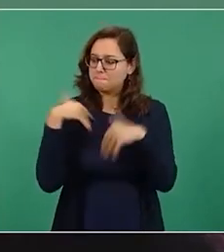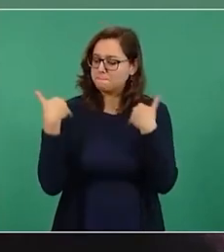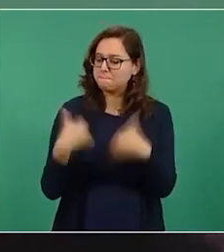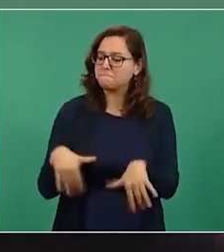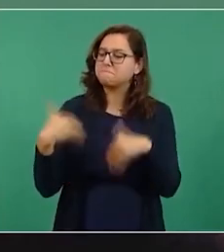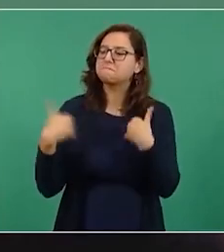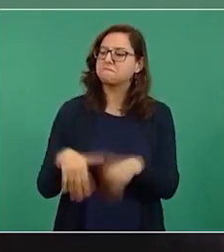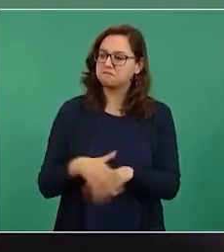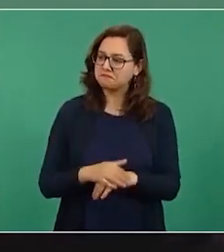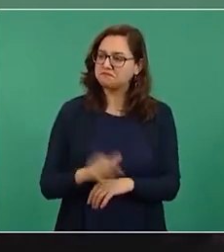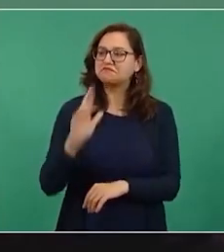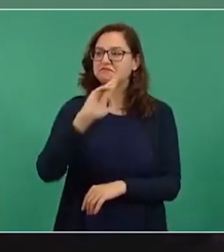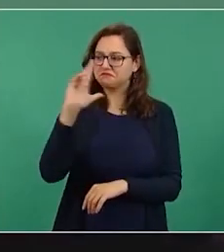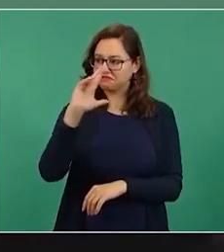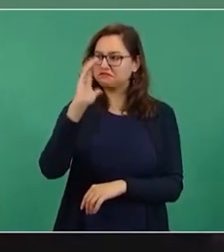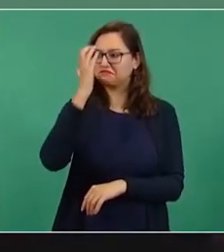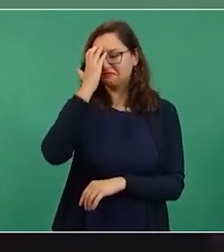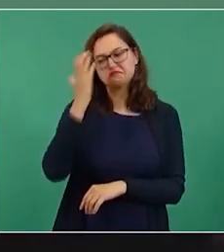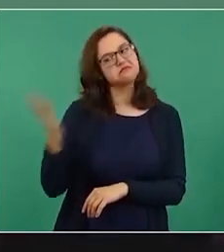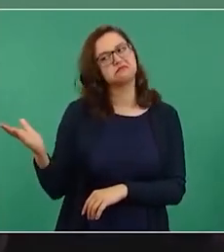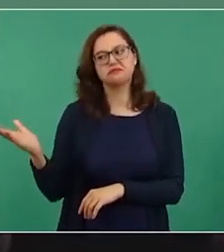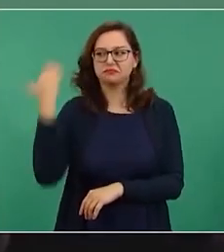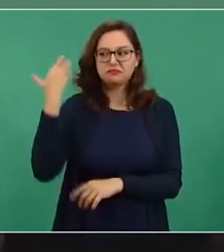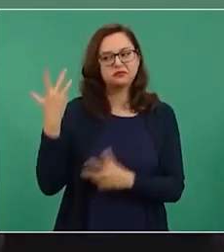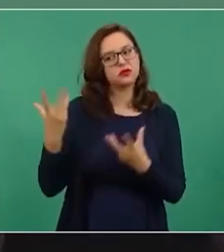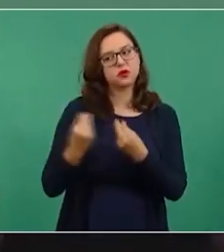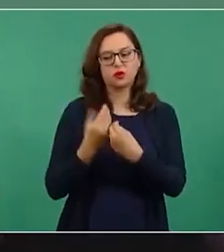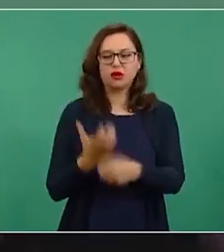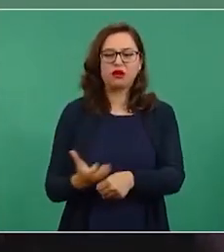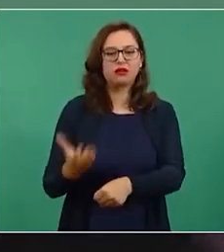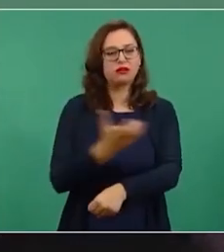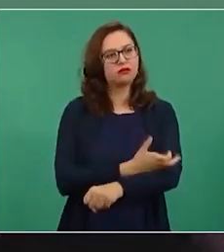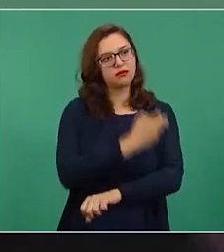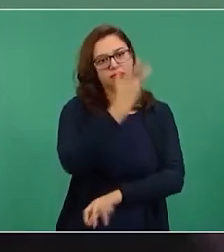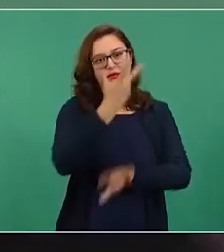Ahí van los primeros lugares.